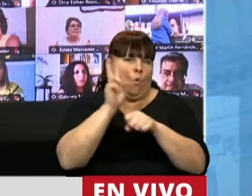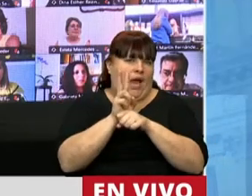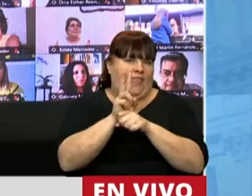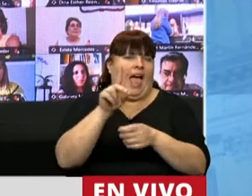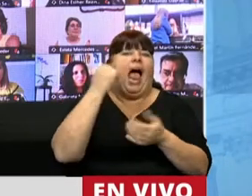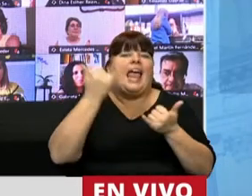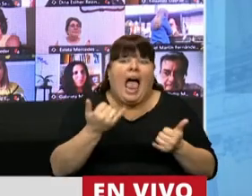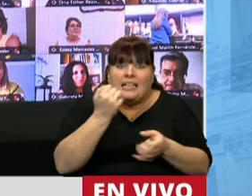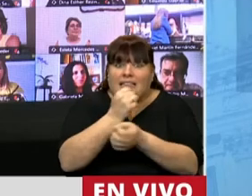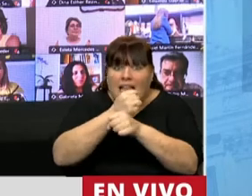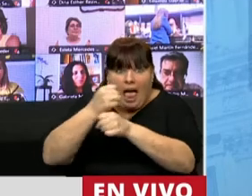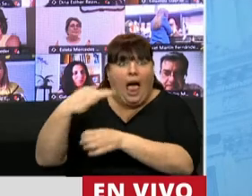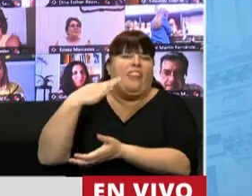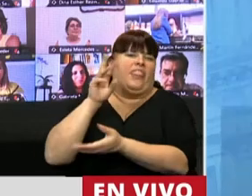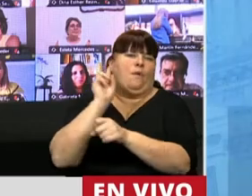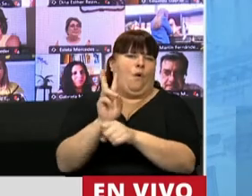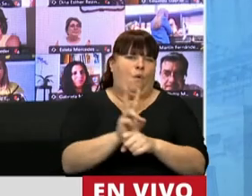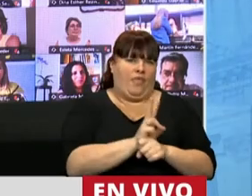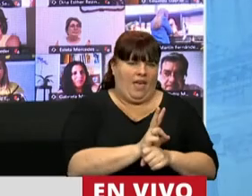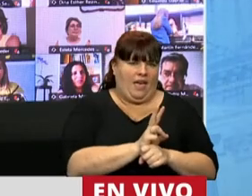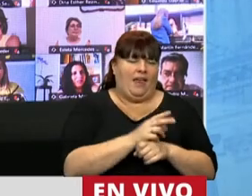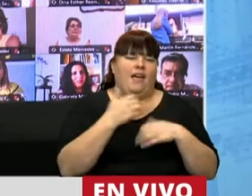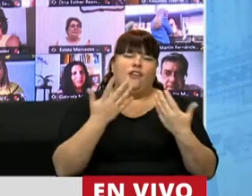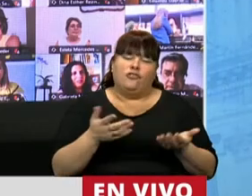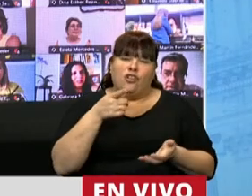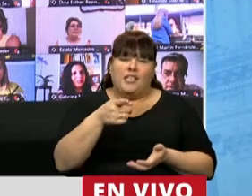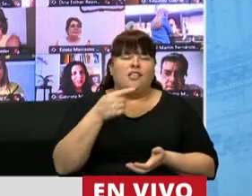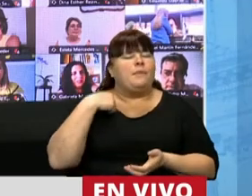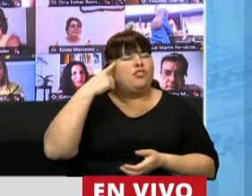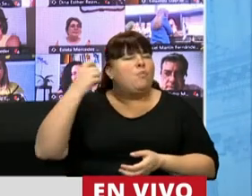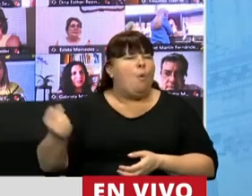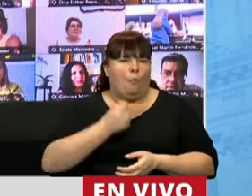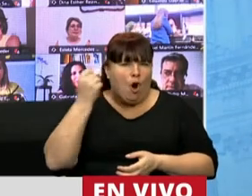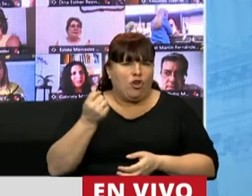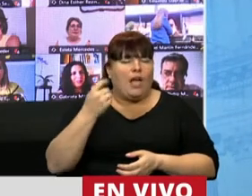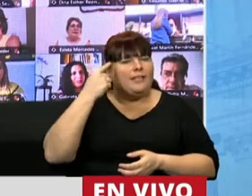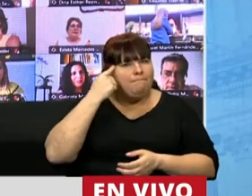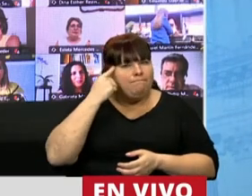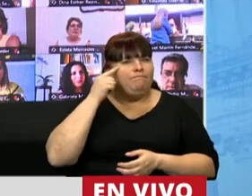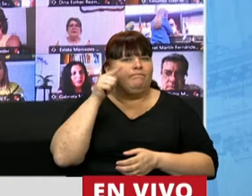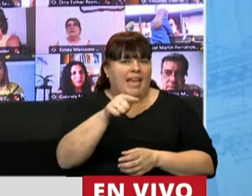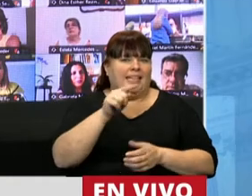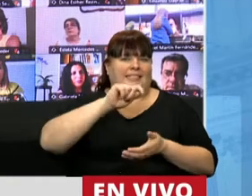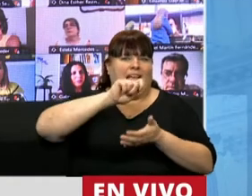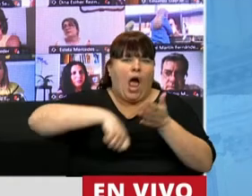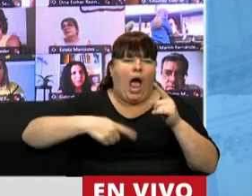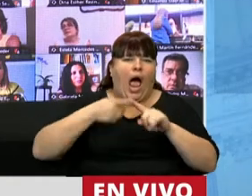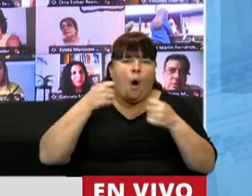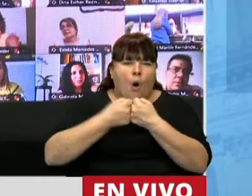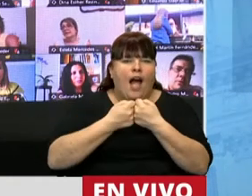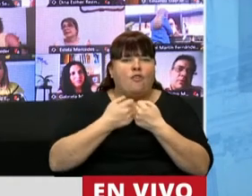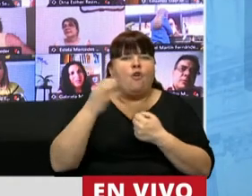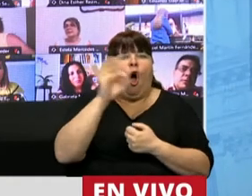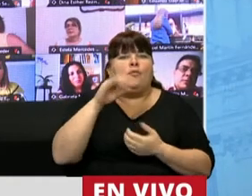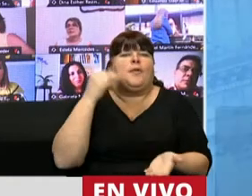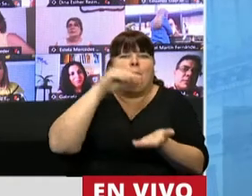al empleo existente. Y en ese sentido creo que es fundamental que contemplemos a este convenio como una posibilidad